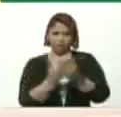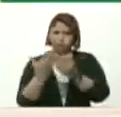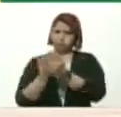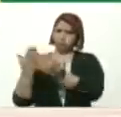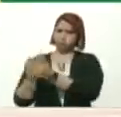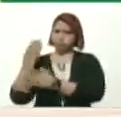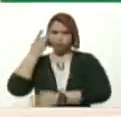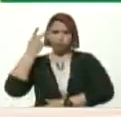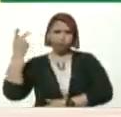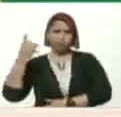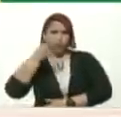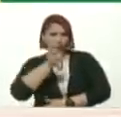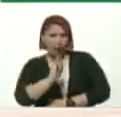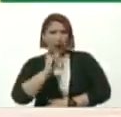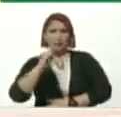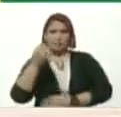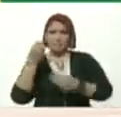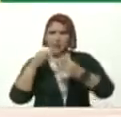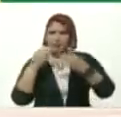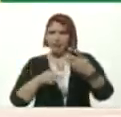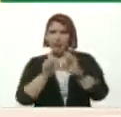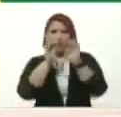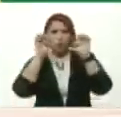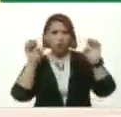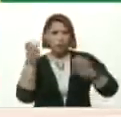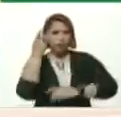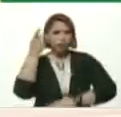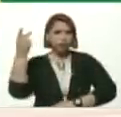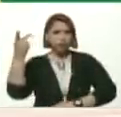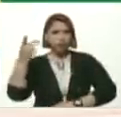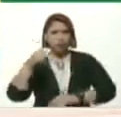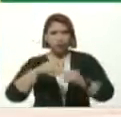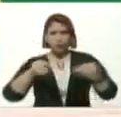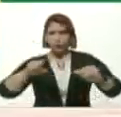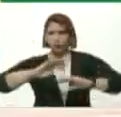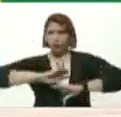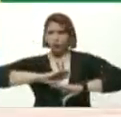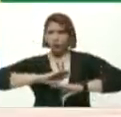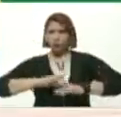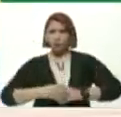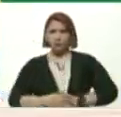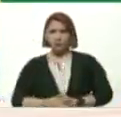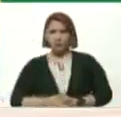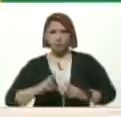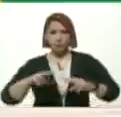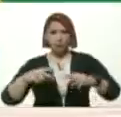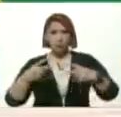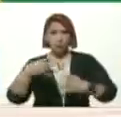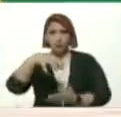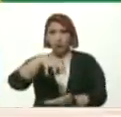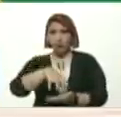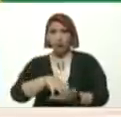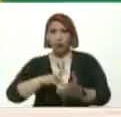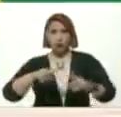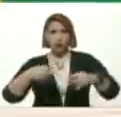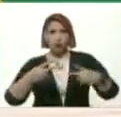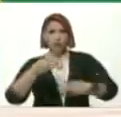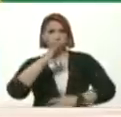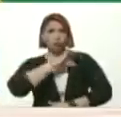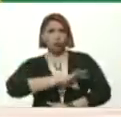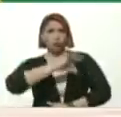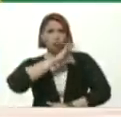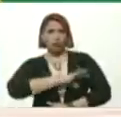pedagógico Educativo Territorial De un nuevo estado De una nueva sociedad